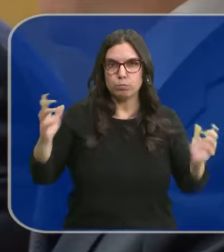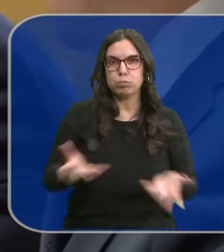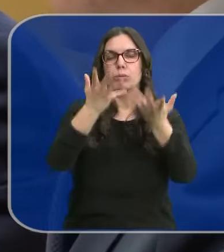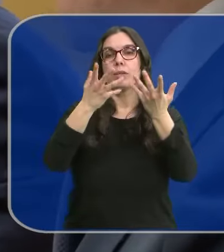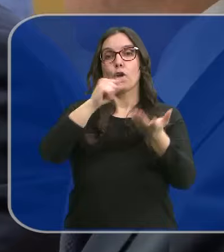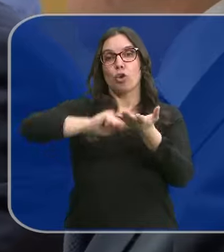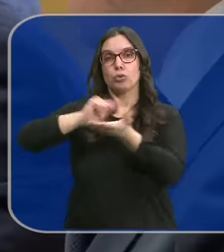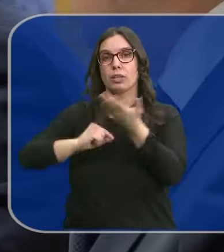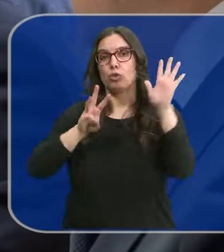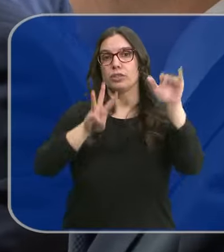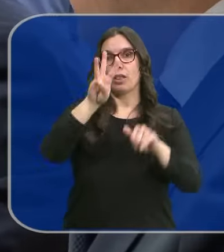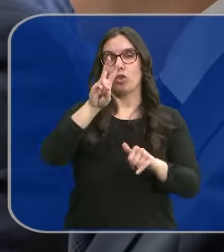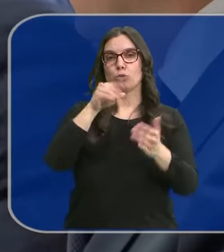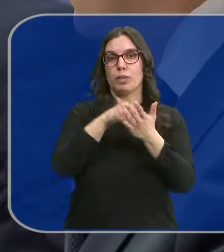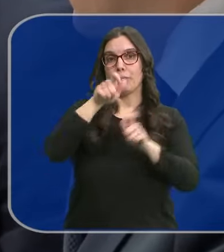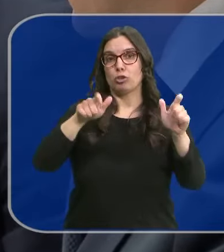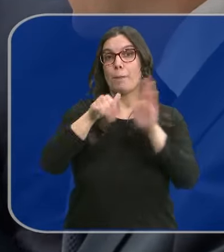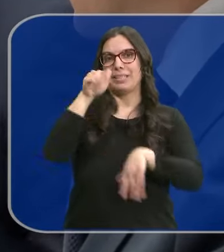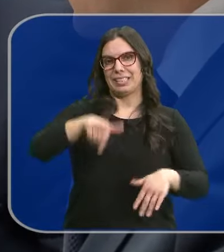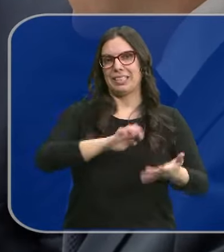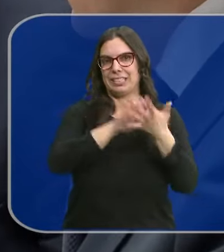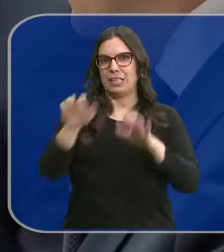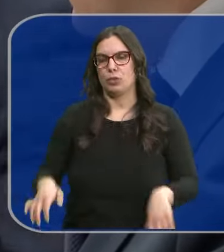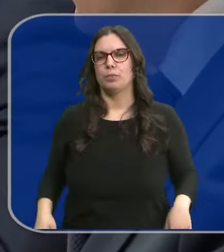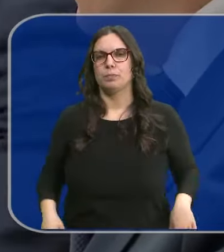a más de 82.000 personas en Castilla y León.